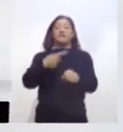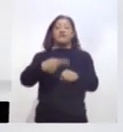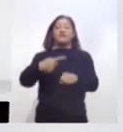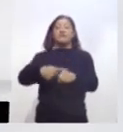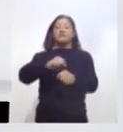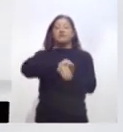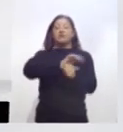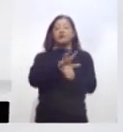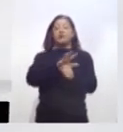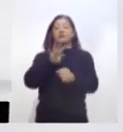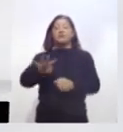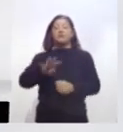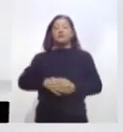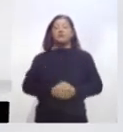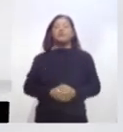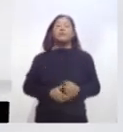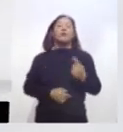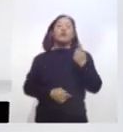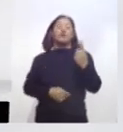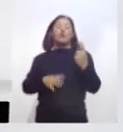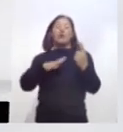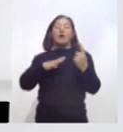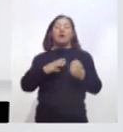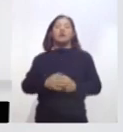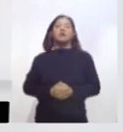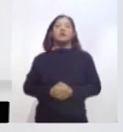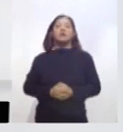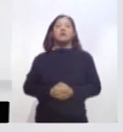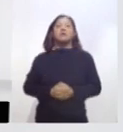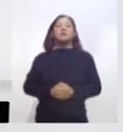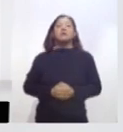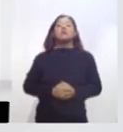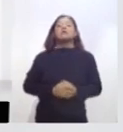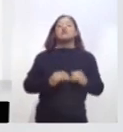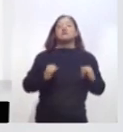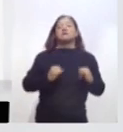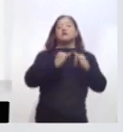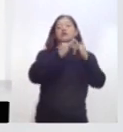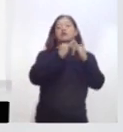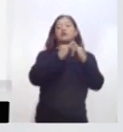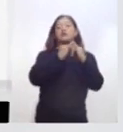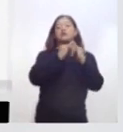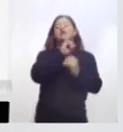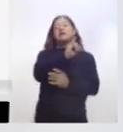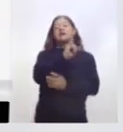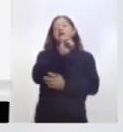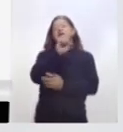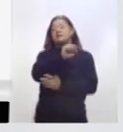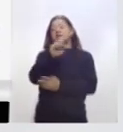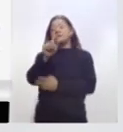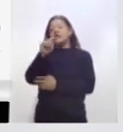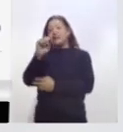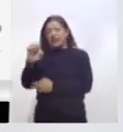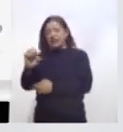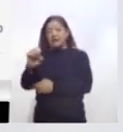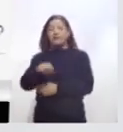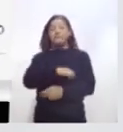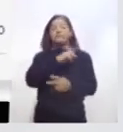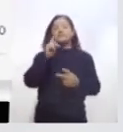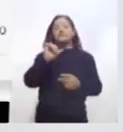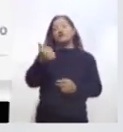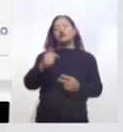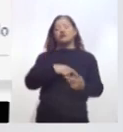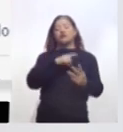de los cuales uno se registró en el Instituto de Seguridad y Servicios Sociales de los Trabajadores del Estado y los otros dos fueron